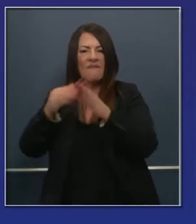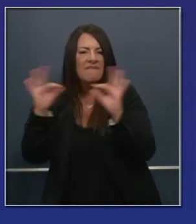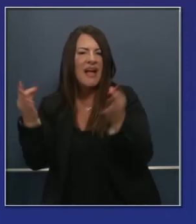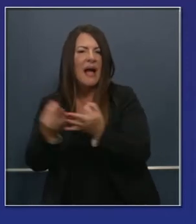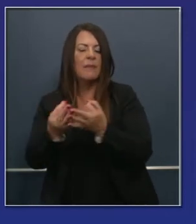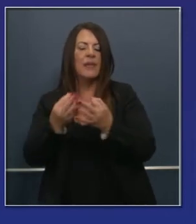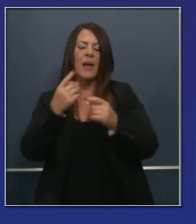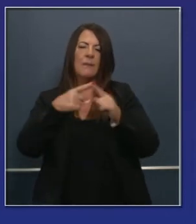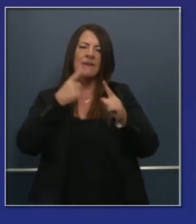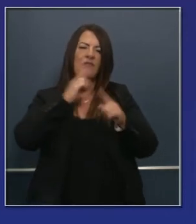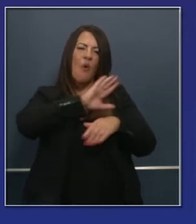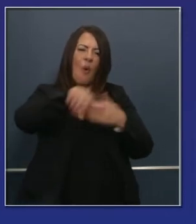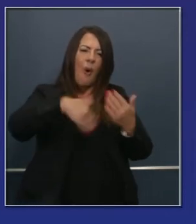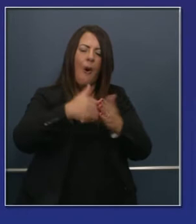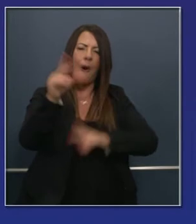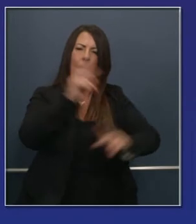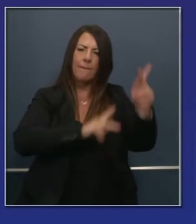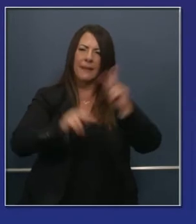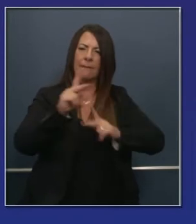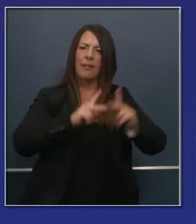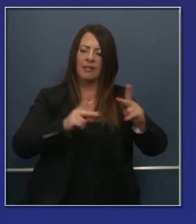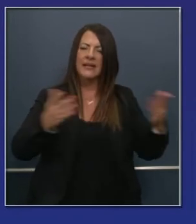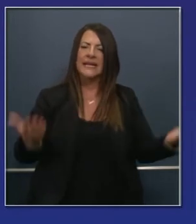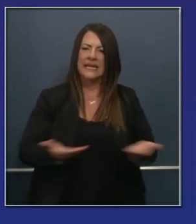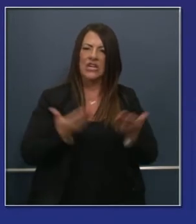escolar, pero que persiste a través de nuestra sociedad.